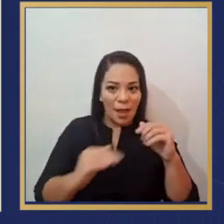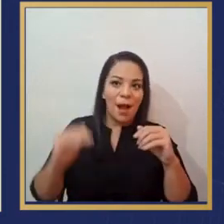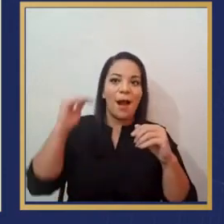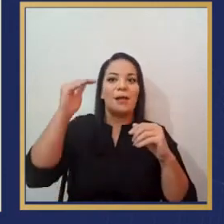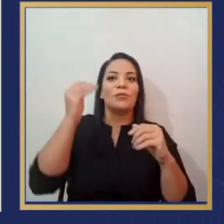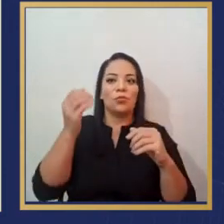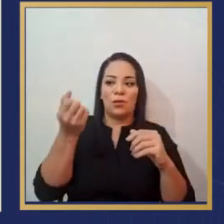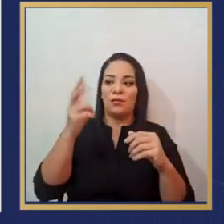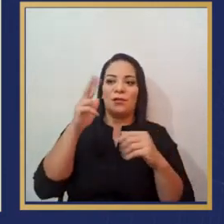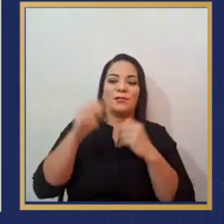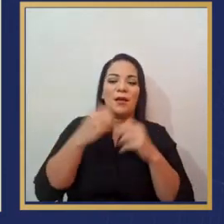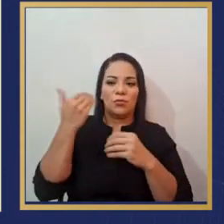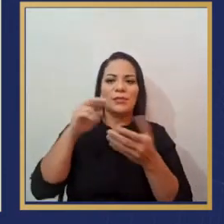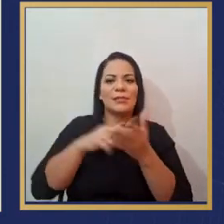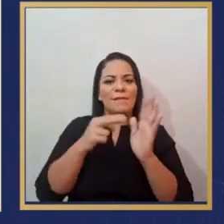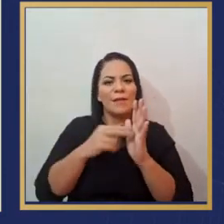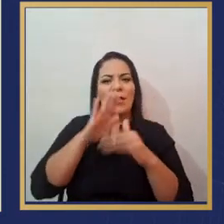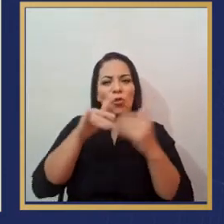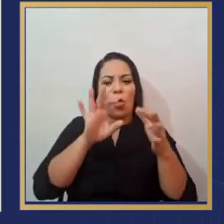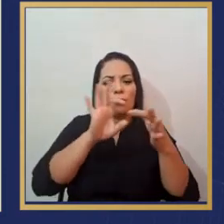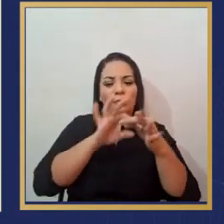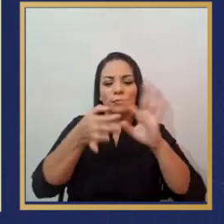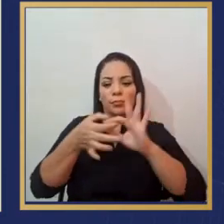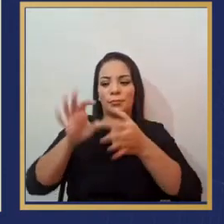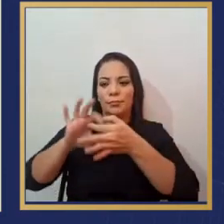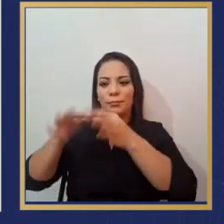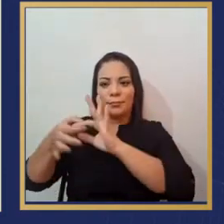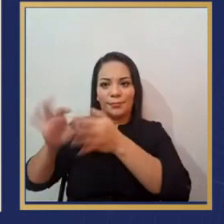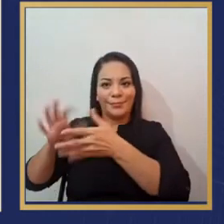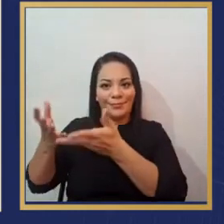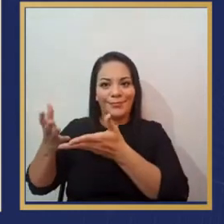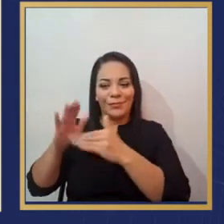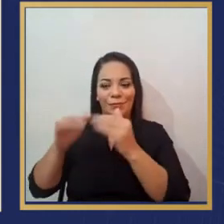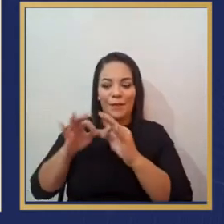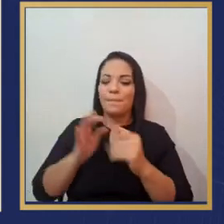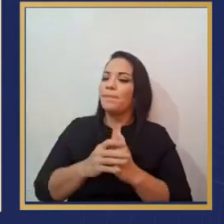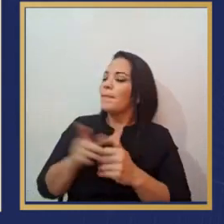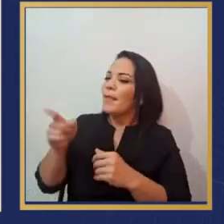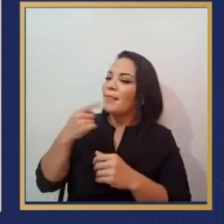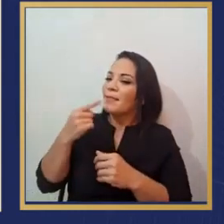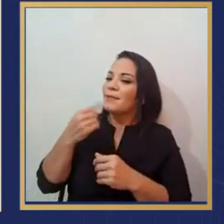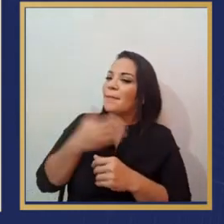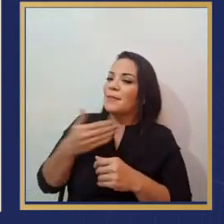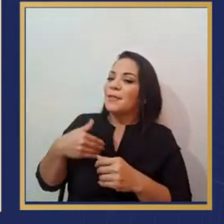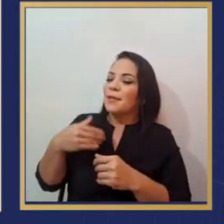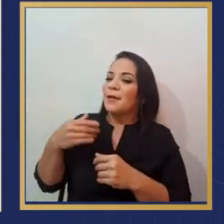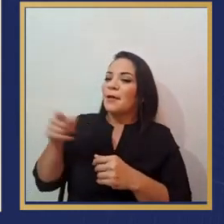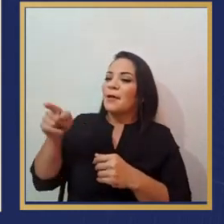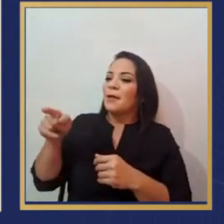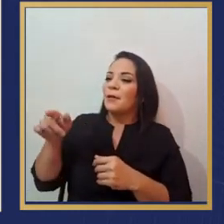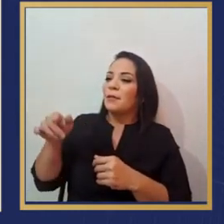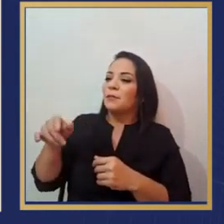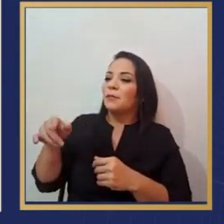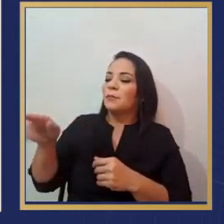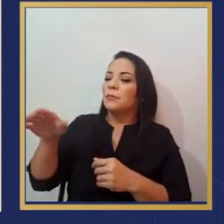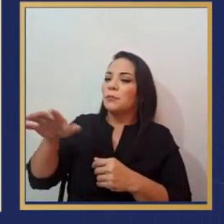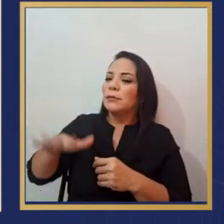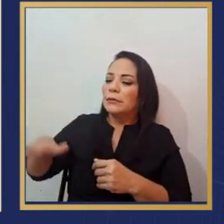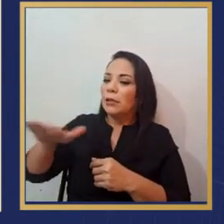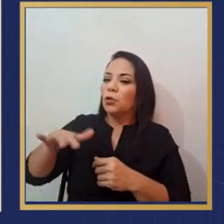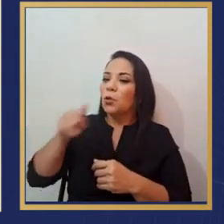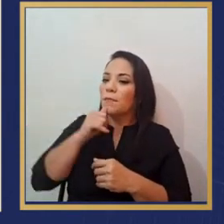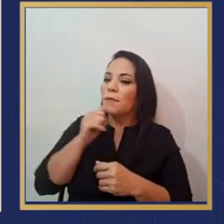coincidiendo, todo va teniendo una consistencia. Y el sector privado, perdón que lo interrumpa, señor